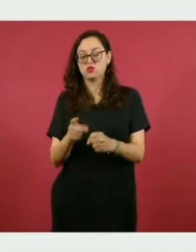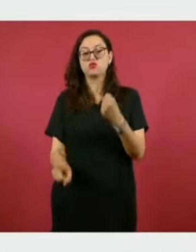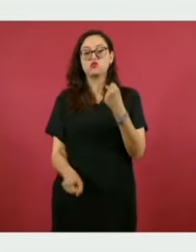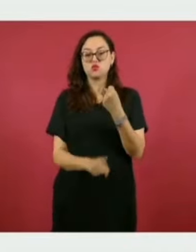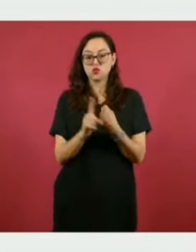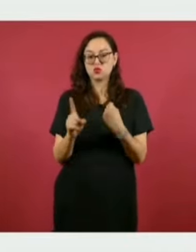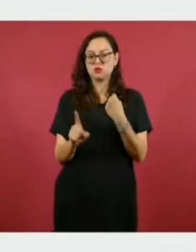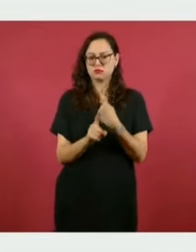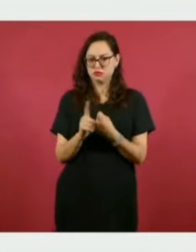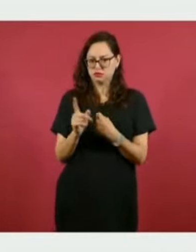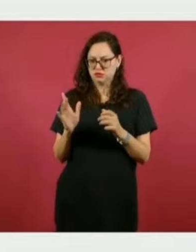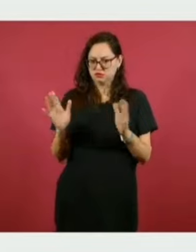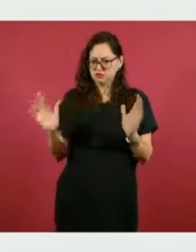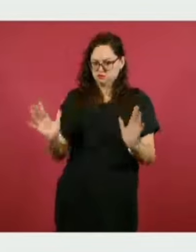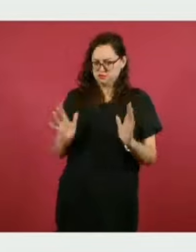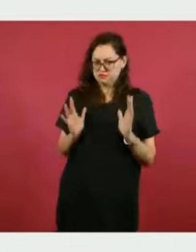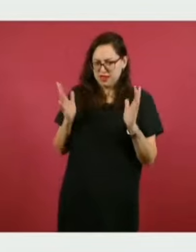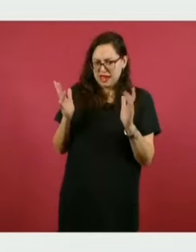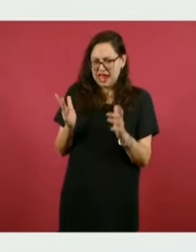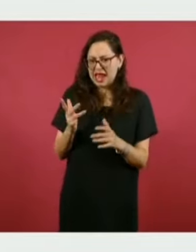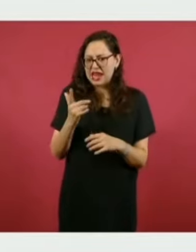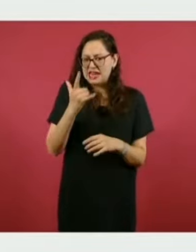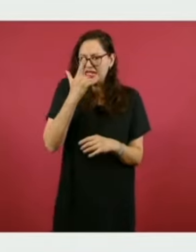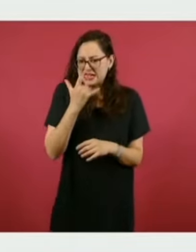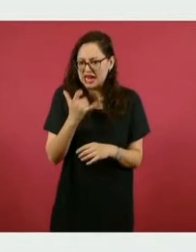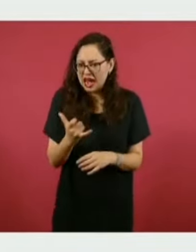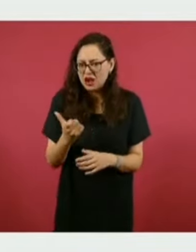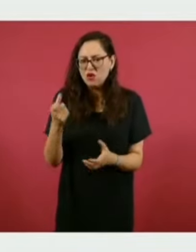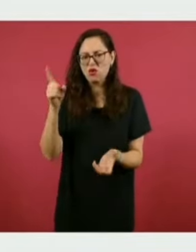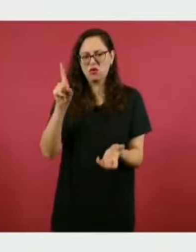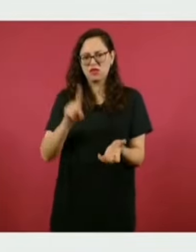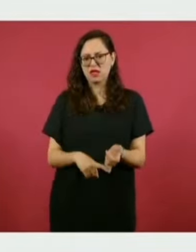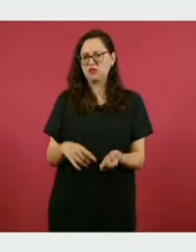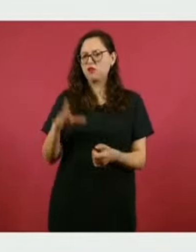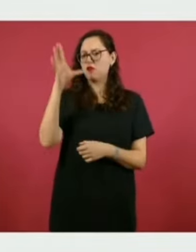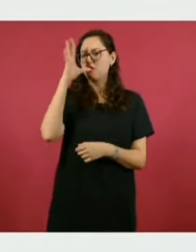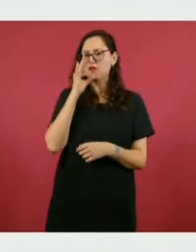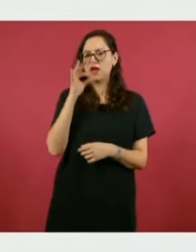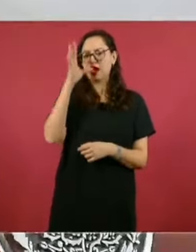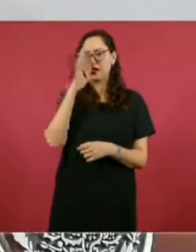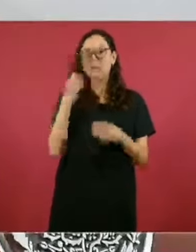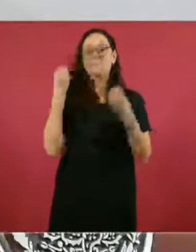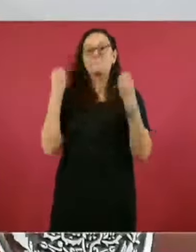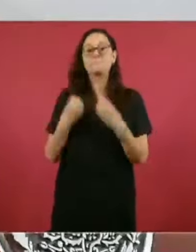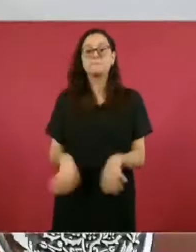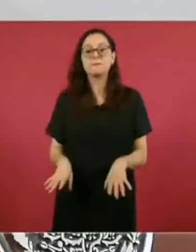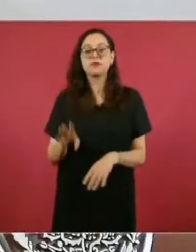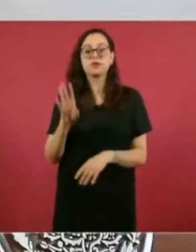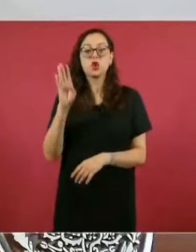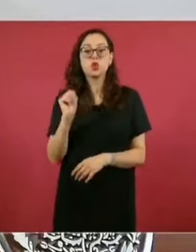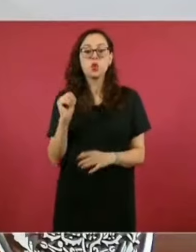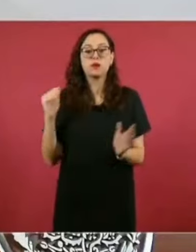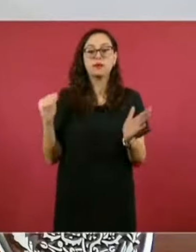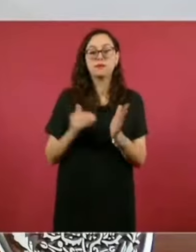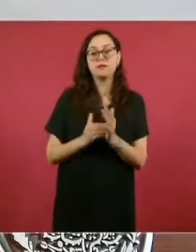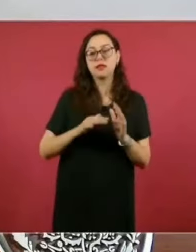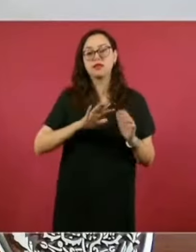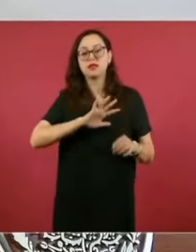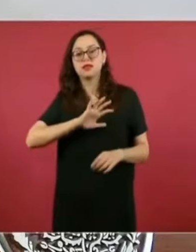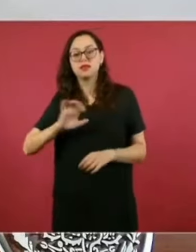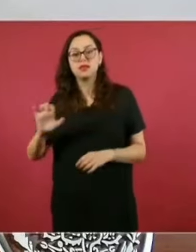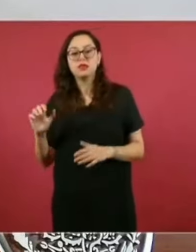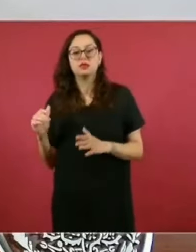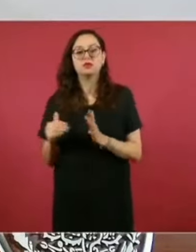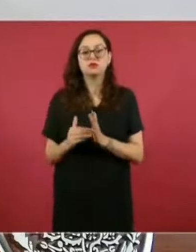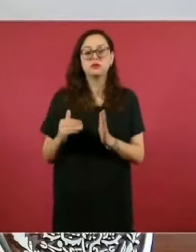observaciones con indicios de irregularidades por 9 mil 500 millones de pesos de